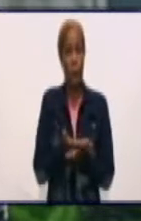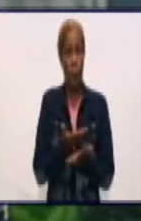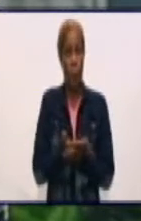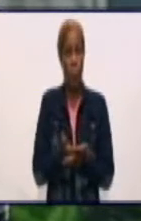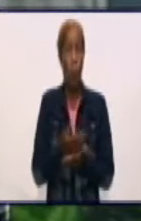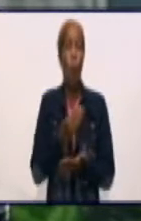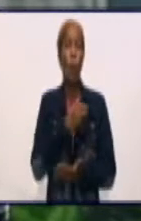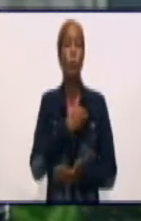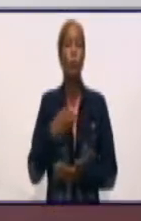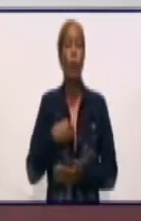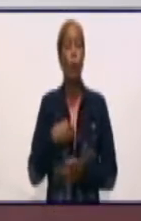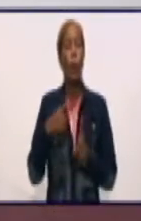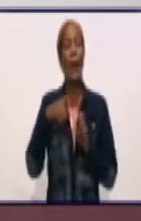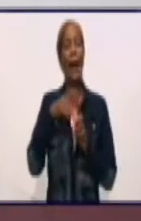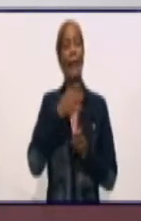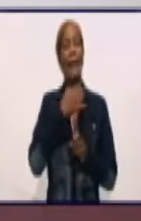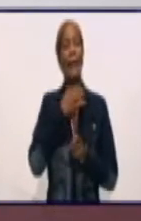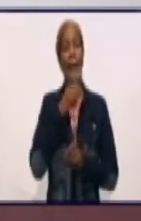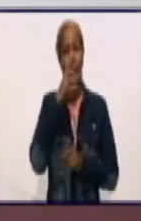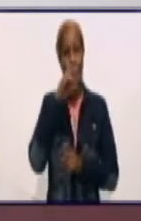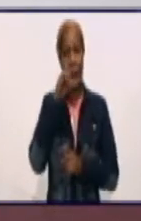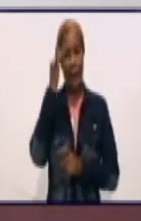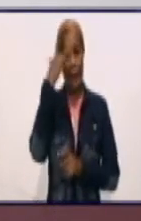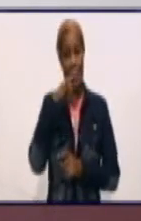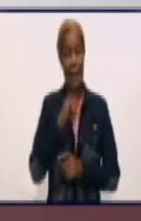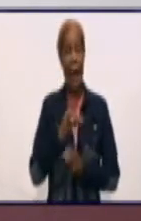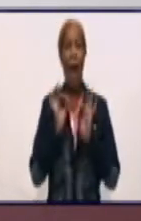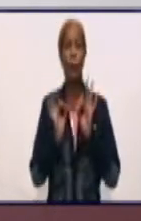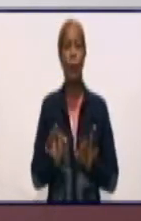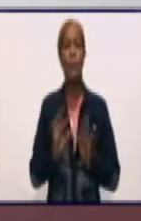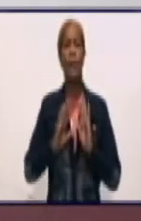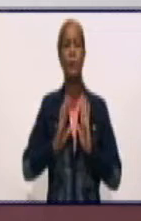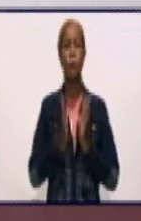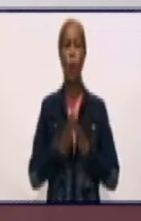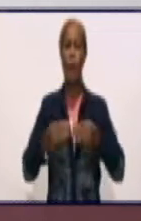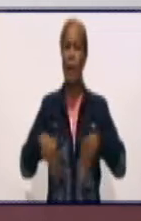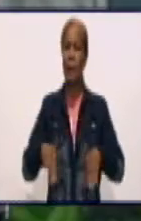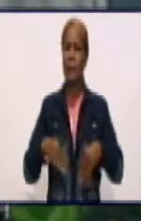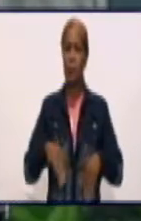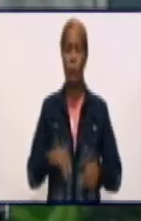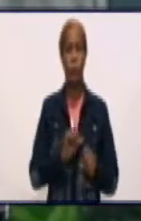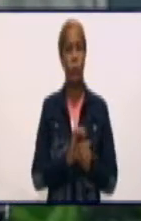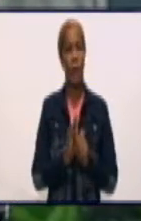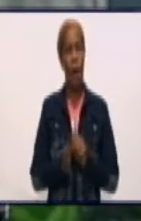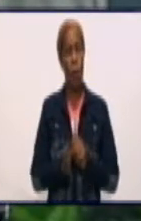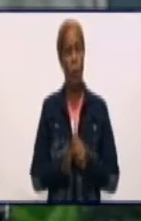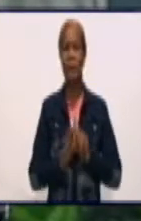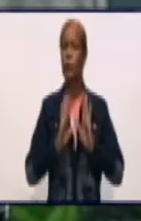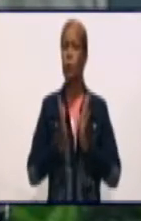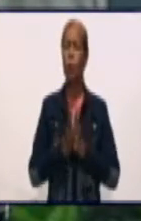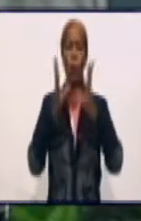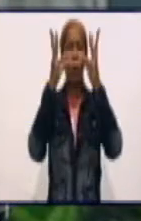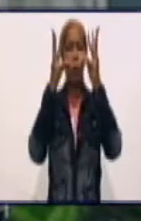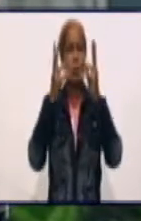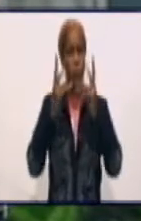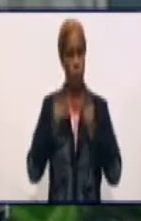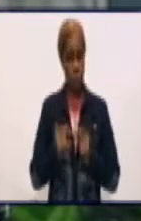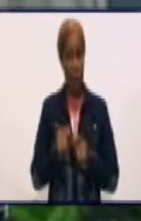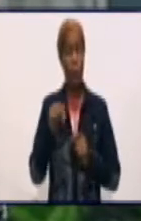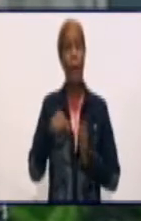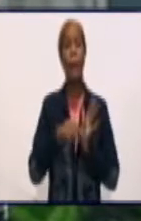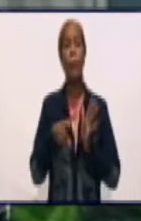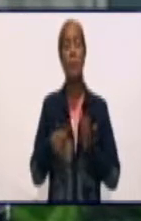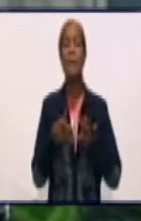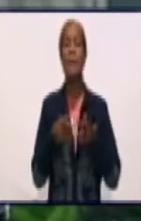doctora Kenia, primero, tener la actualización de cómo se comportan los datos de la COVID-19 en Granma en